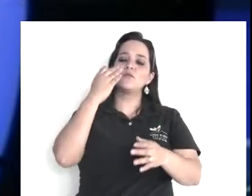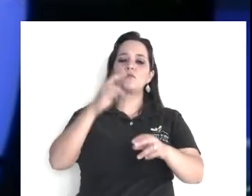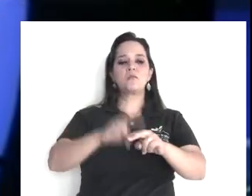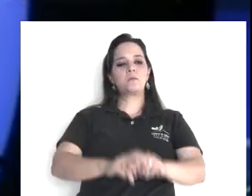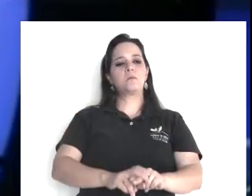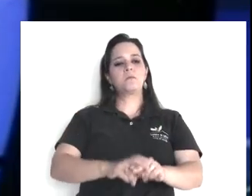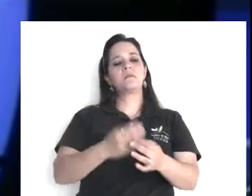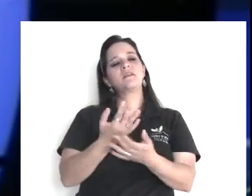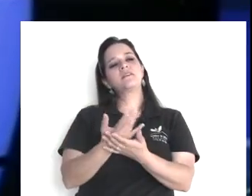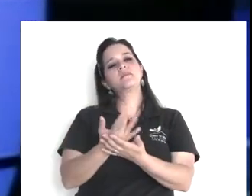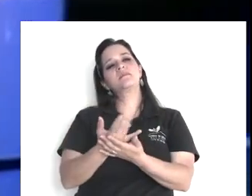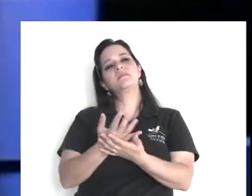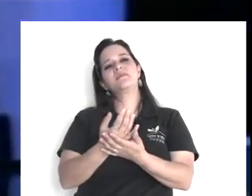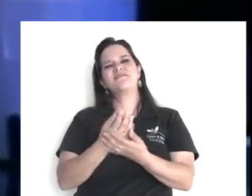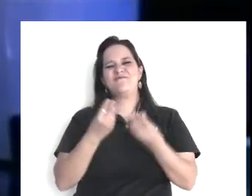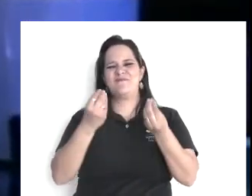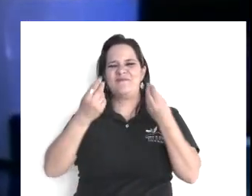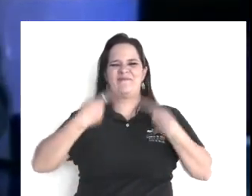y tuvo razón,